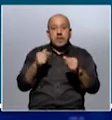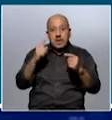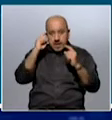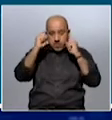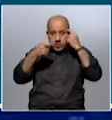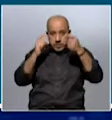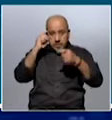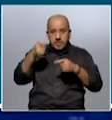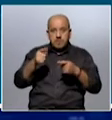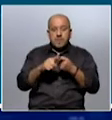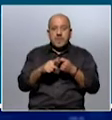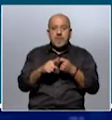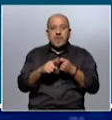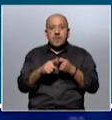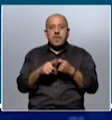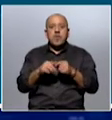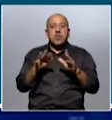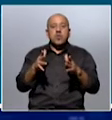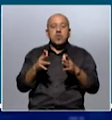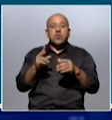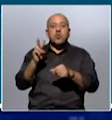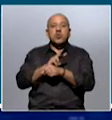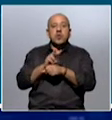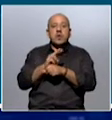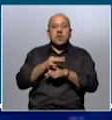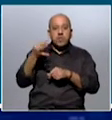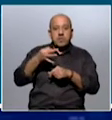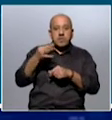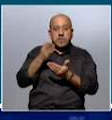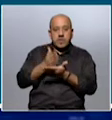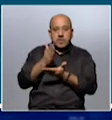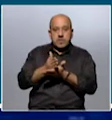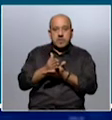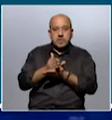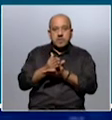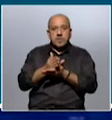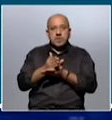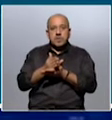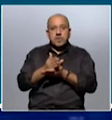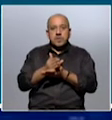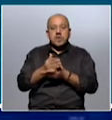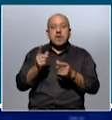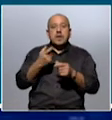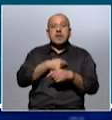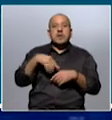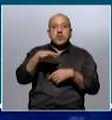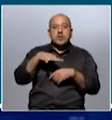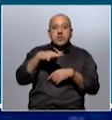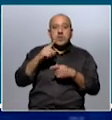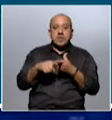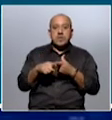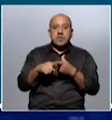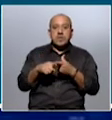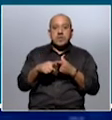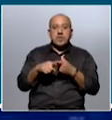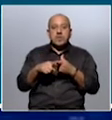En esto que tiene que ver con controlar el cumplimiento de los derechos, pero también para aportar a la sociedad en múltiples facetas